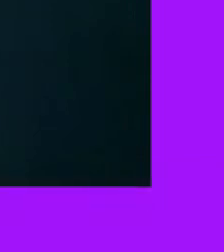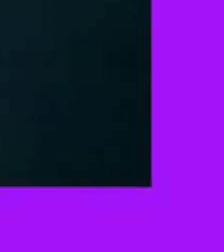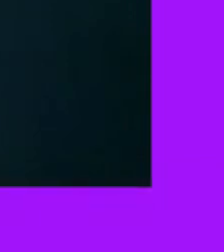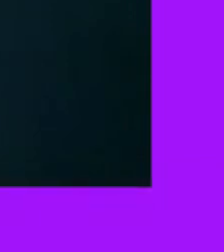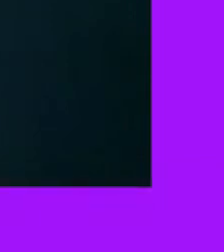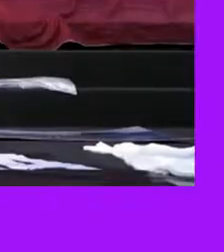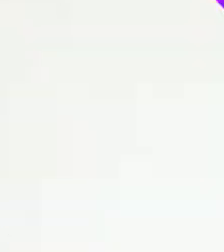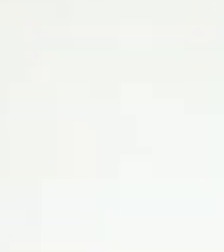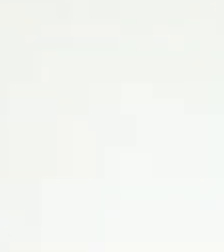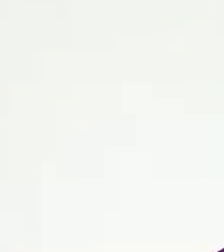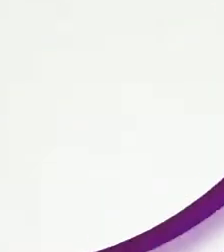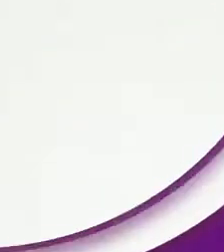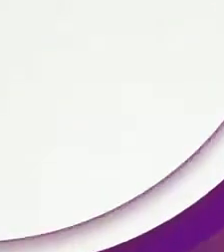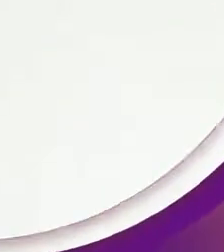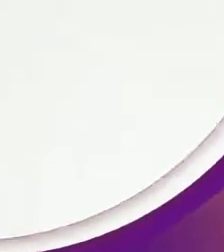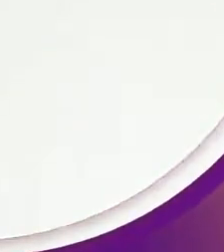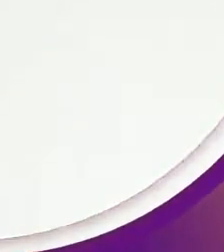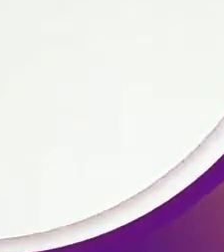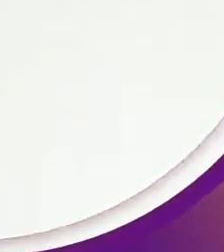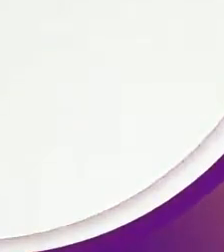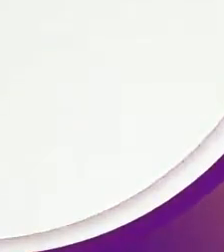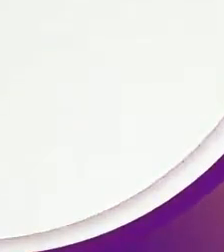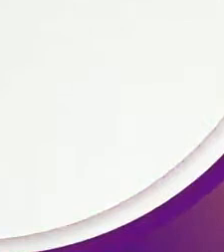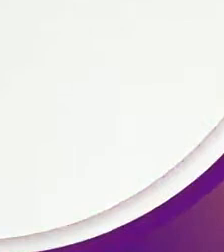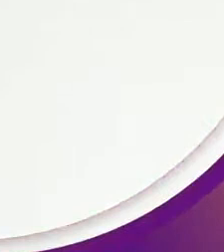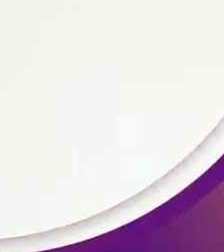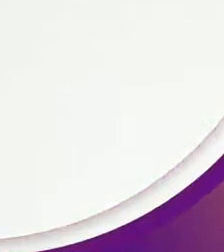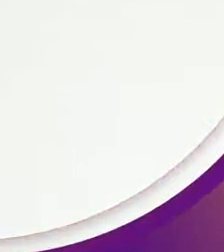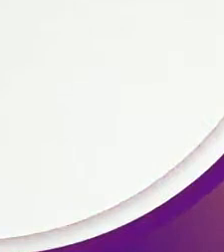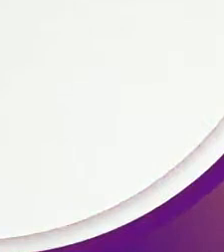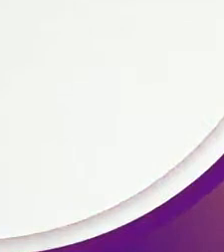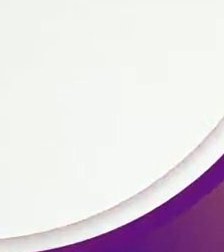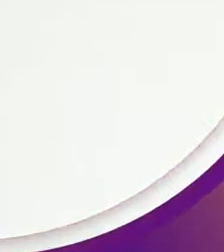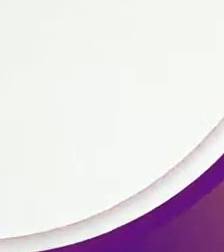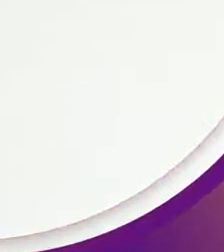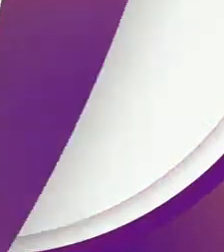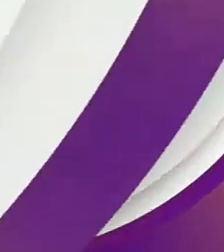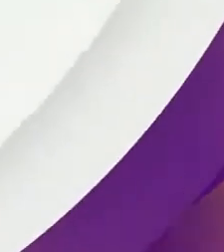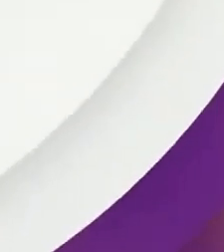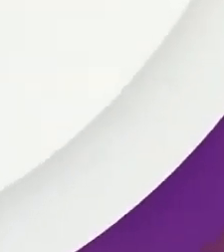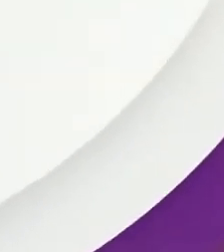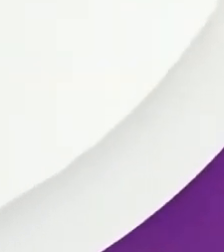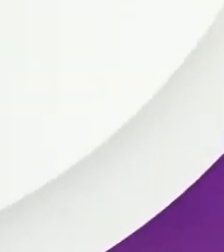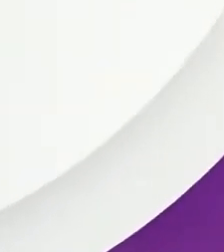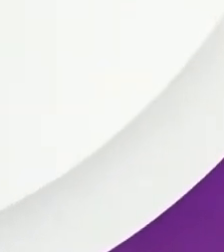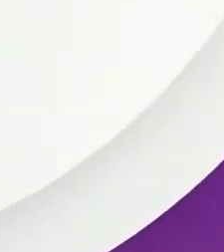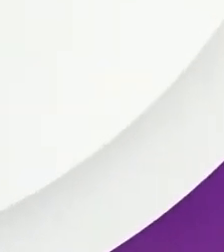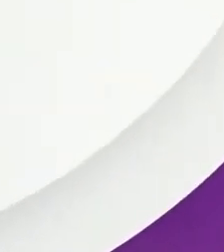masculinidad y género. Entre nosotras, jueves, 13.45 horas.